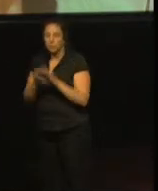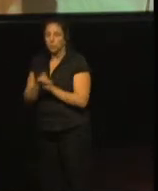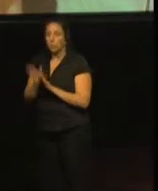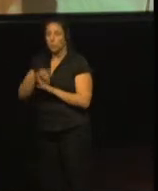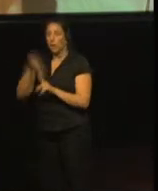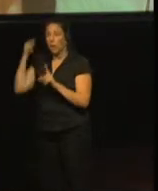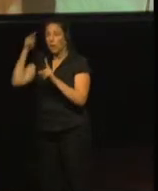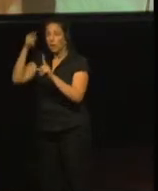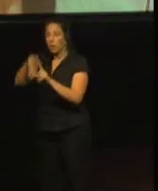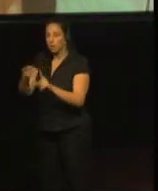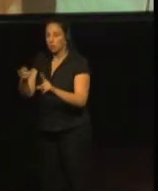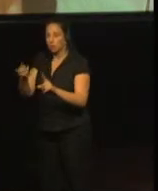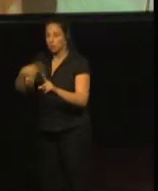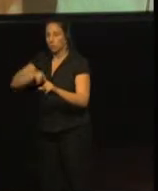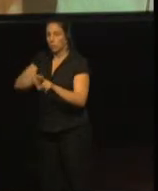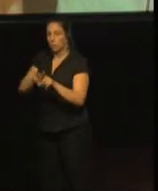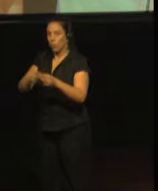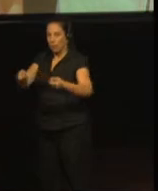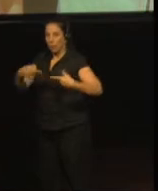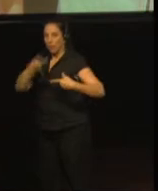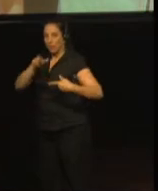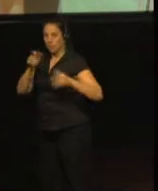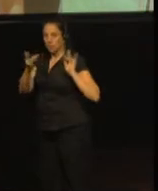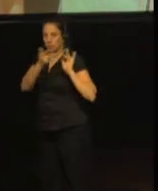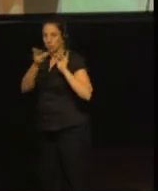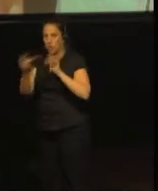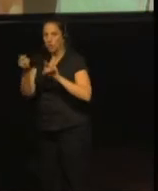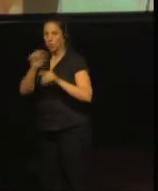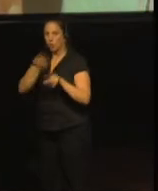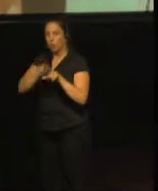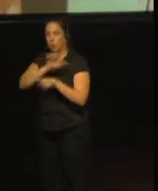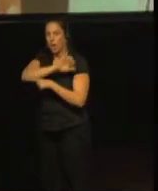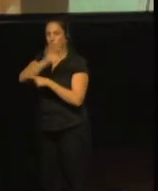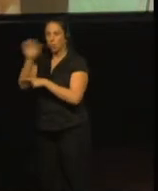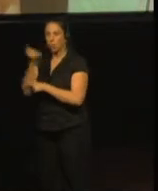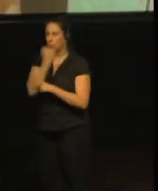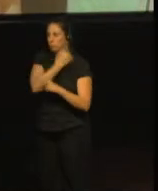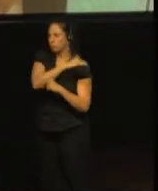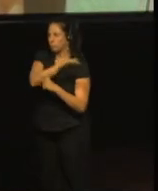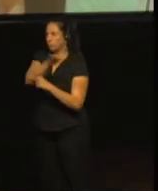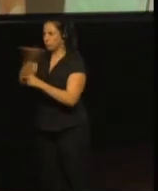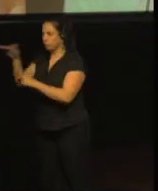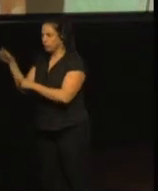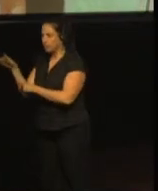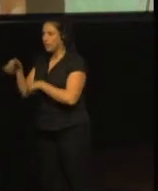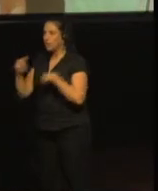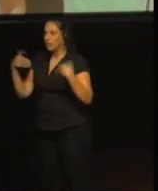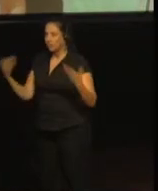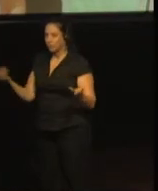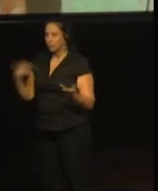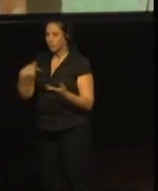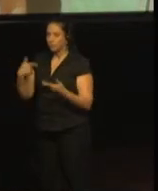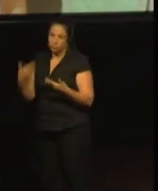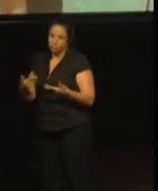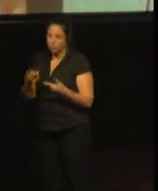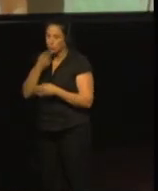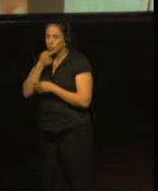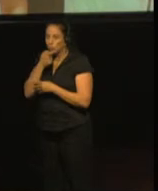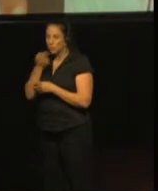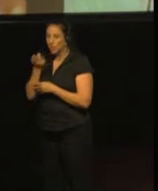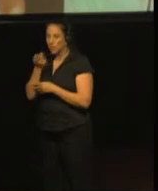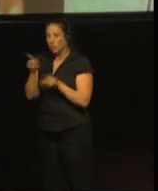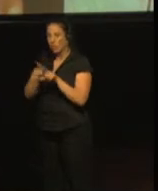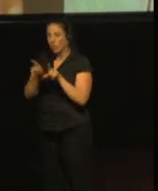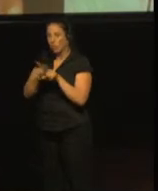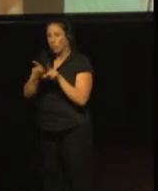garantizarnos la posibilidad de tener personas de contacto por toda Europa. Y me gustaría leer cuáles han